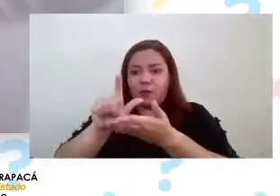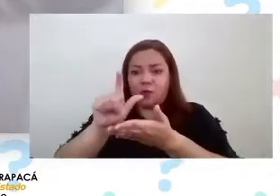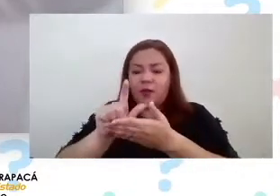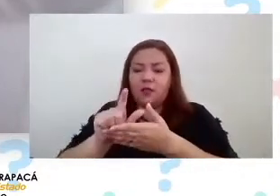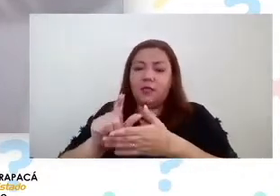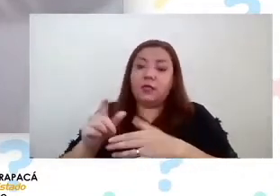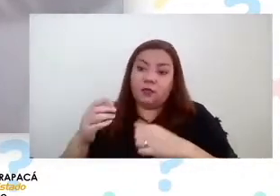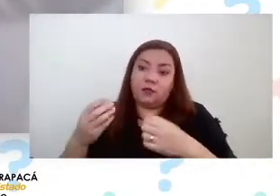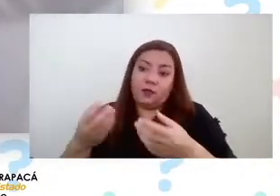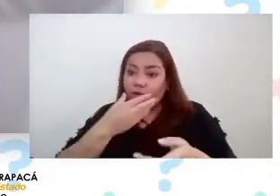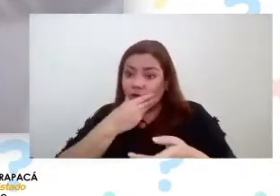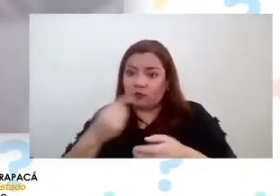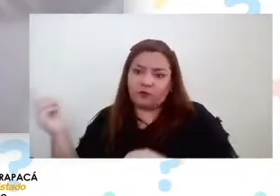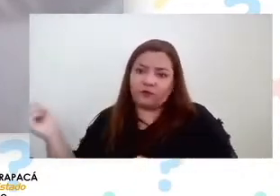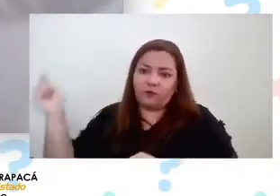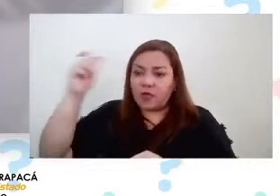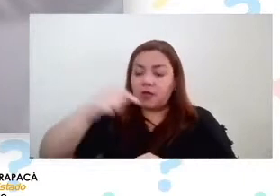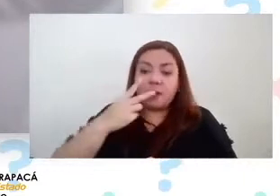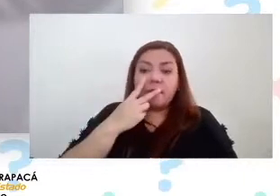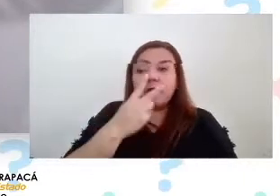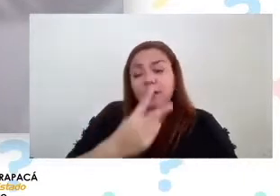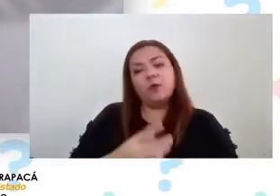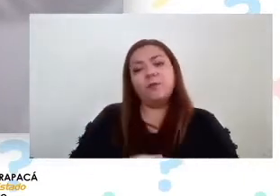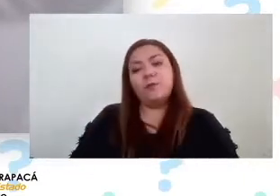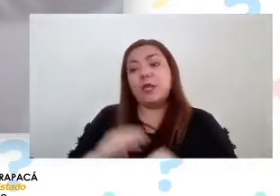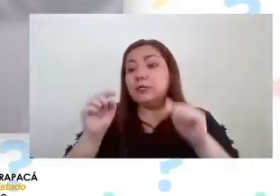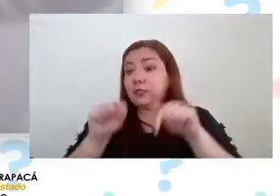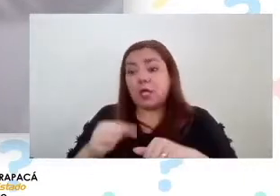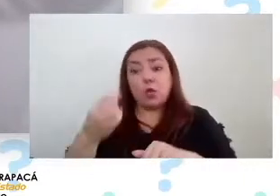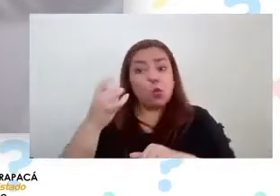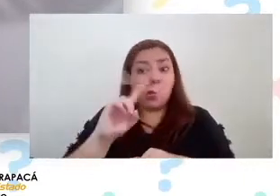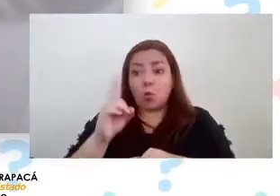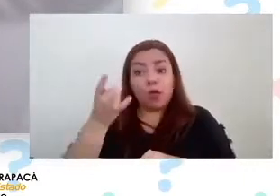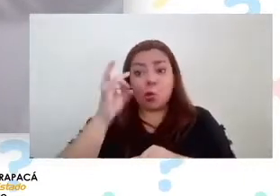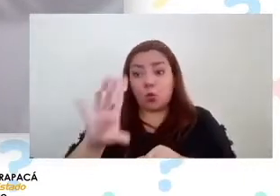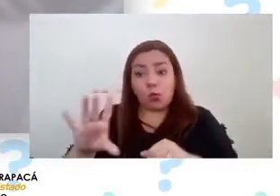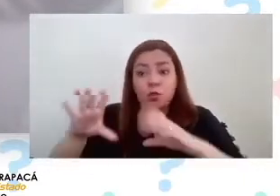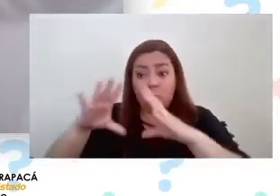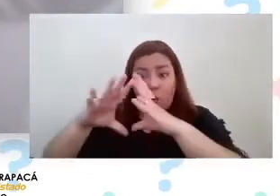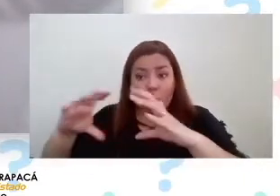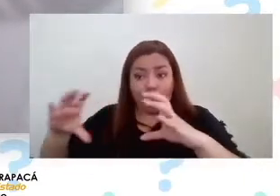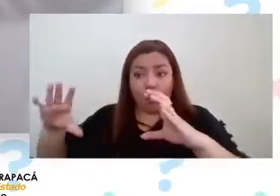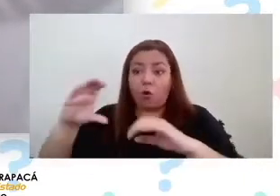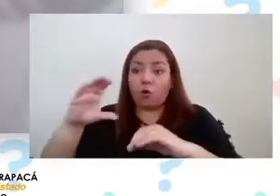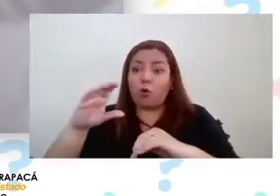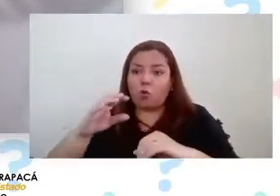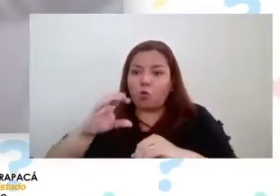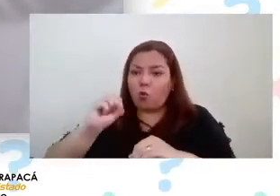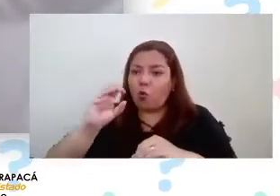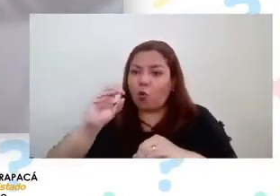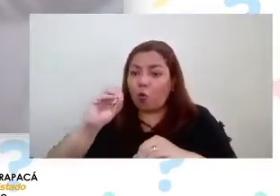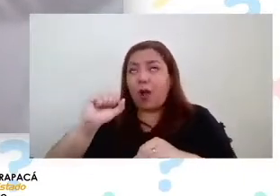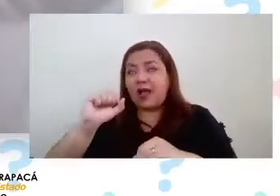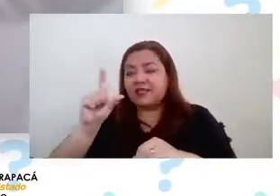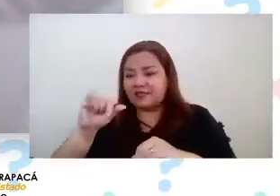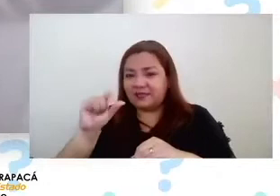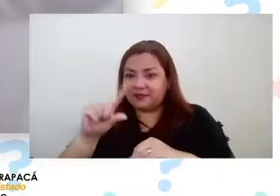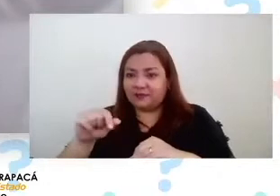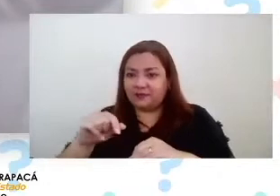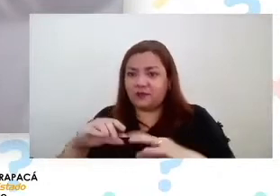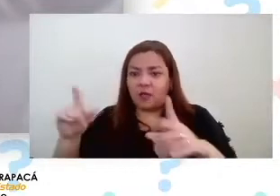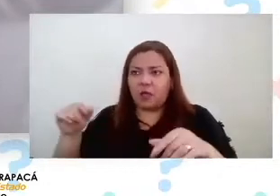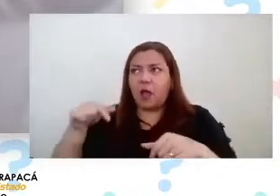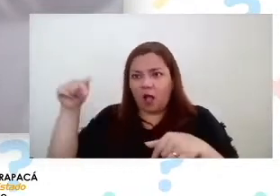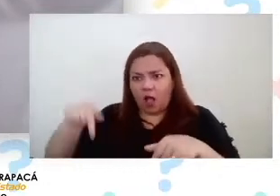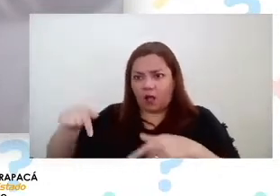visitarlo siendo que este no es el único oasis de niebla nosotros acá por la costa de Tarapacá tenemos